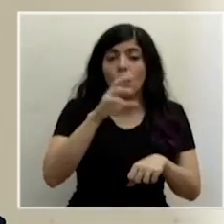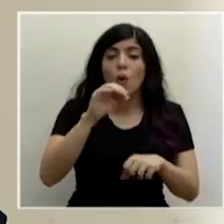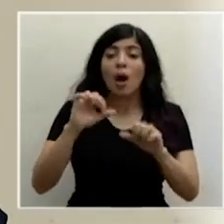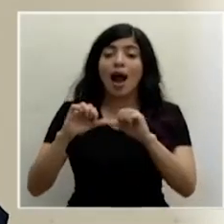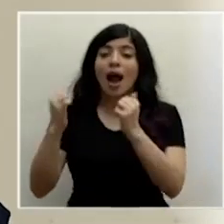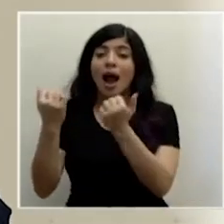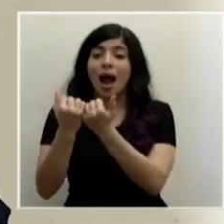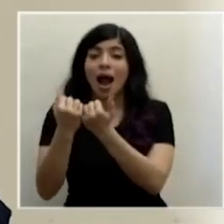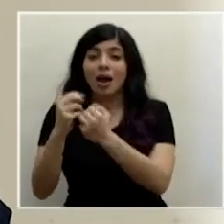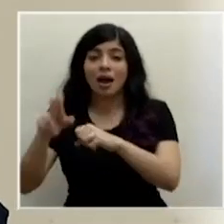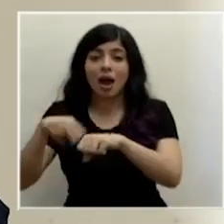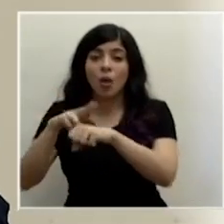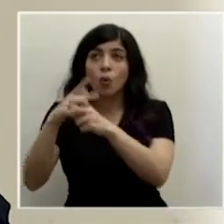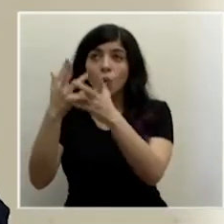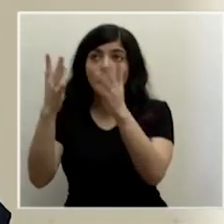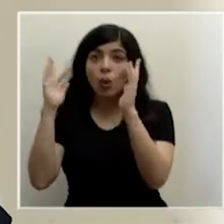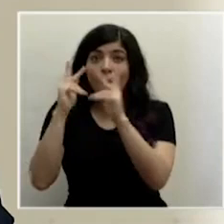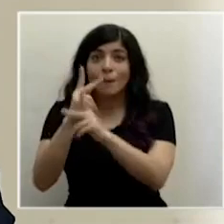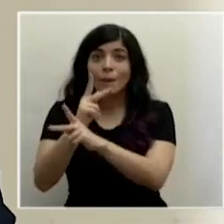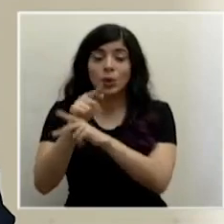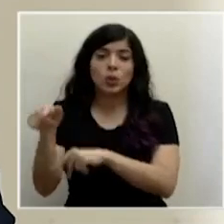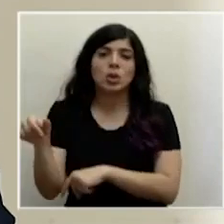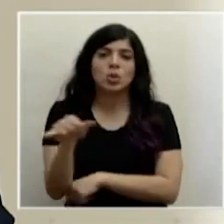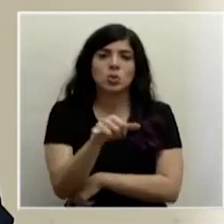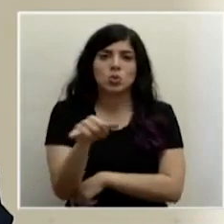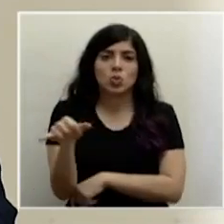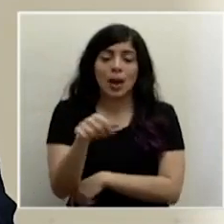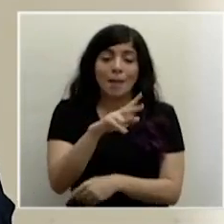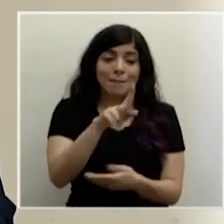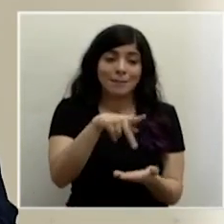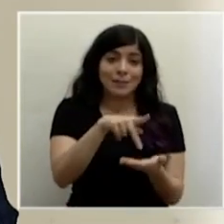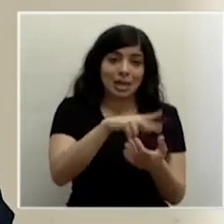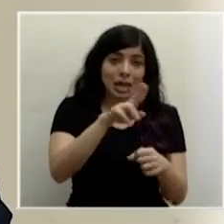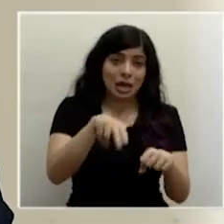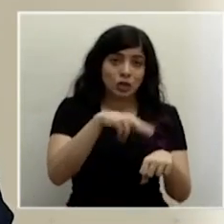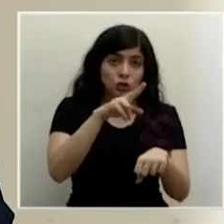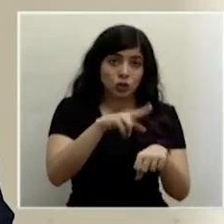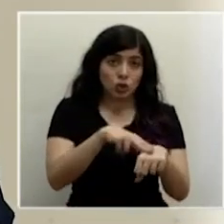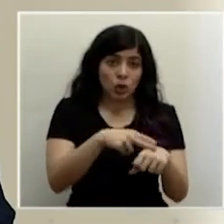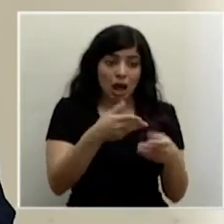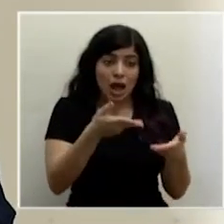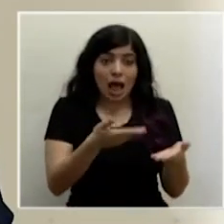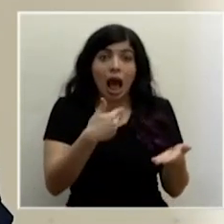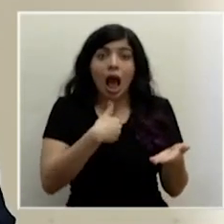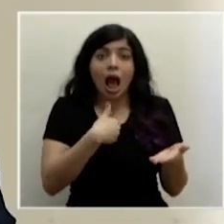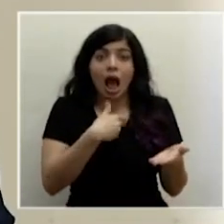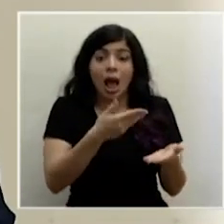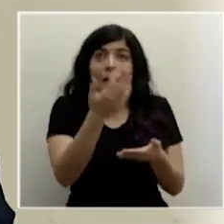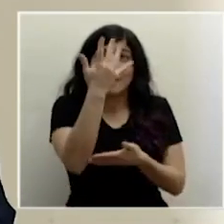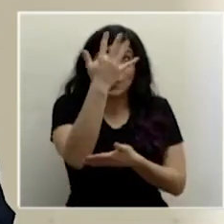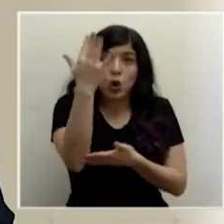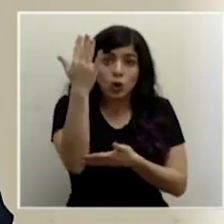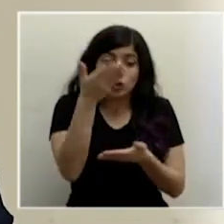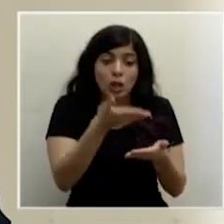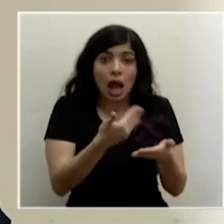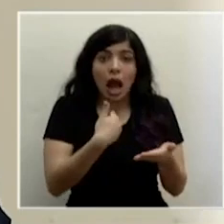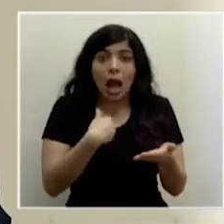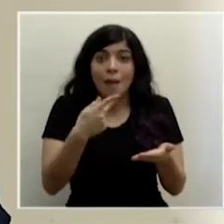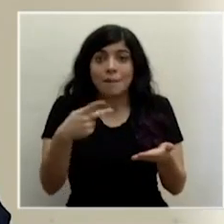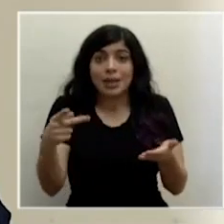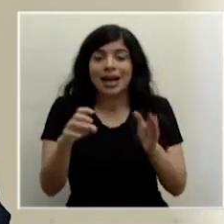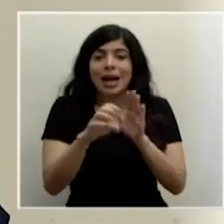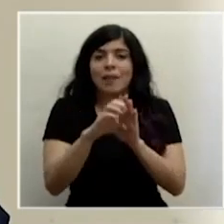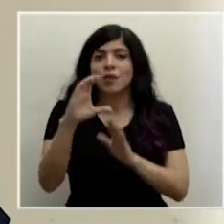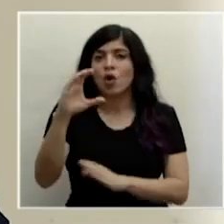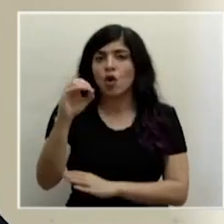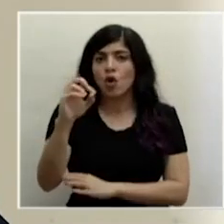protegidas. En los parques nacionales, en estos que tenemos bosque y playa, como por ejemplo el caso de